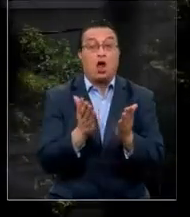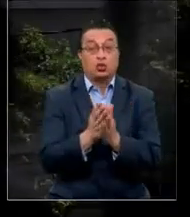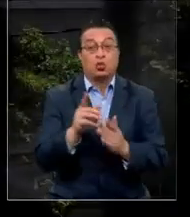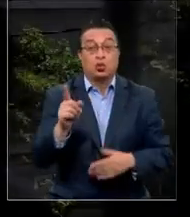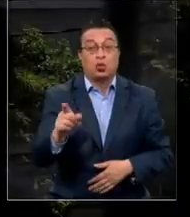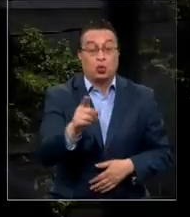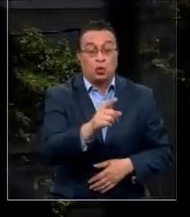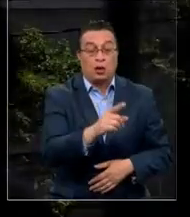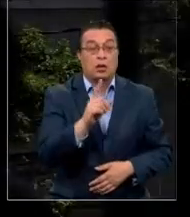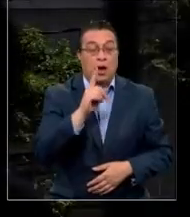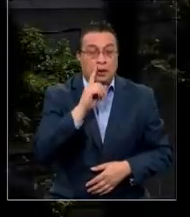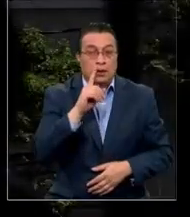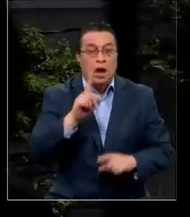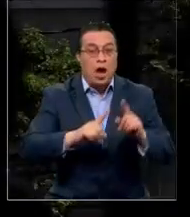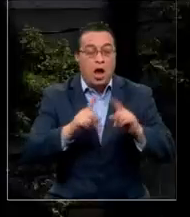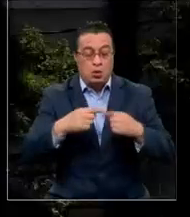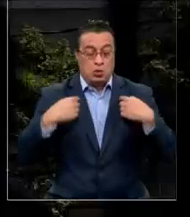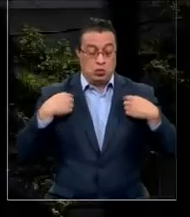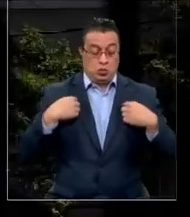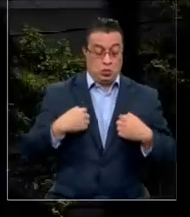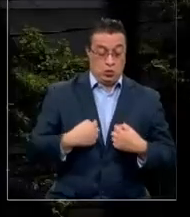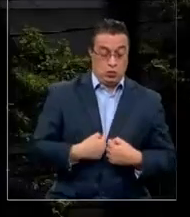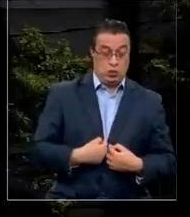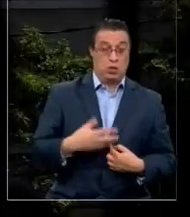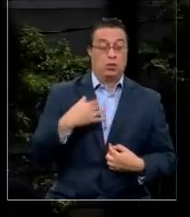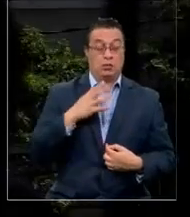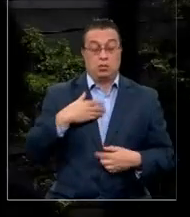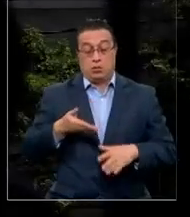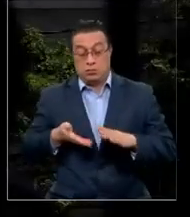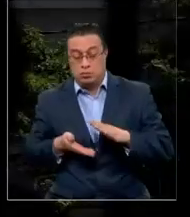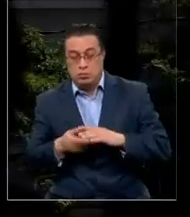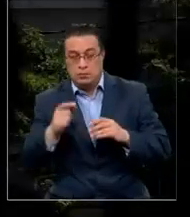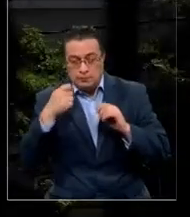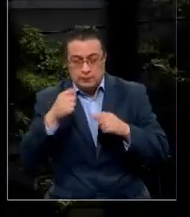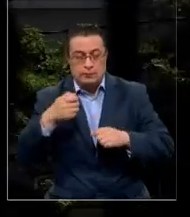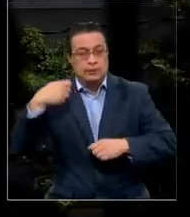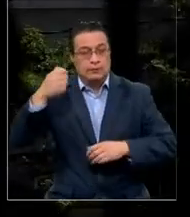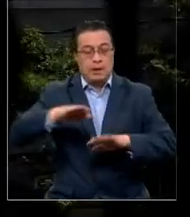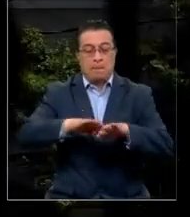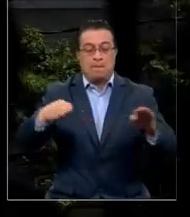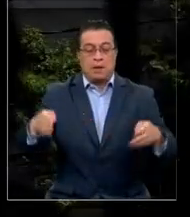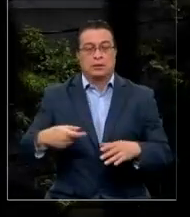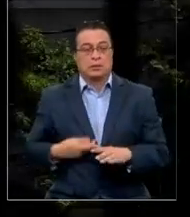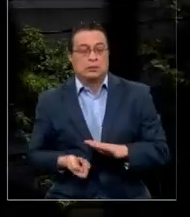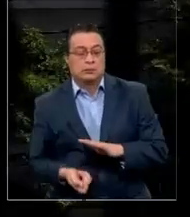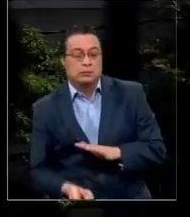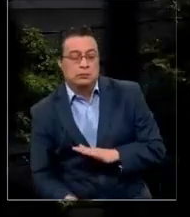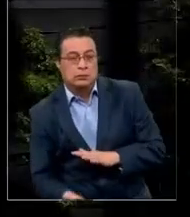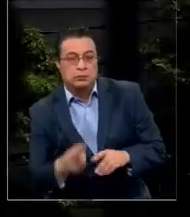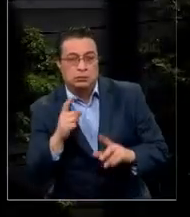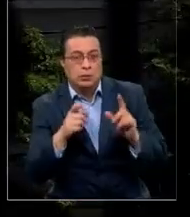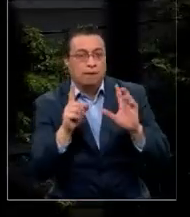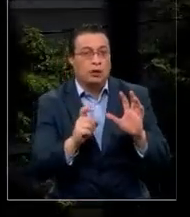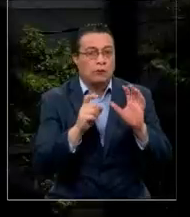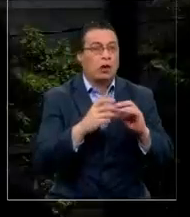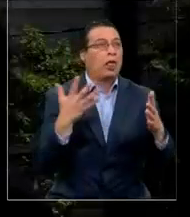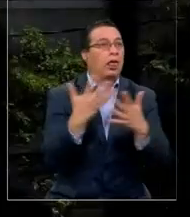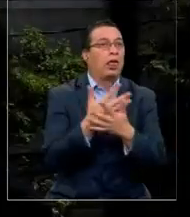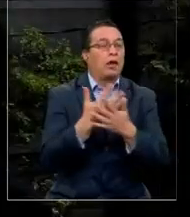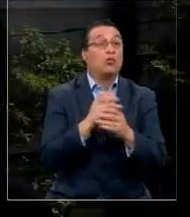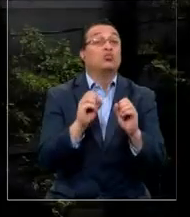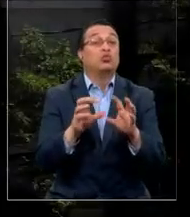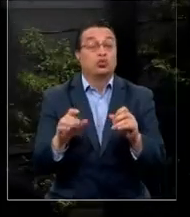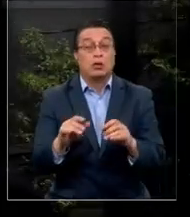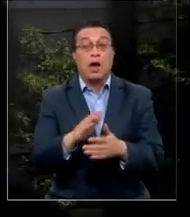si tenían algún escote o algo, los grababa por debajo del escritorio, los grababa por aquí, les tomaba muchas fotos sin que se dieran cuenta.